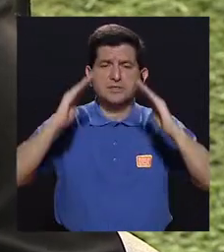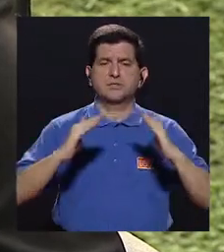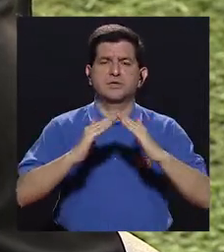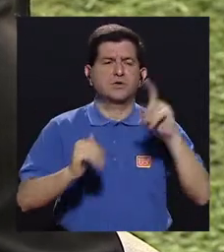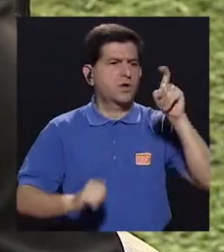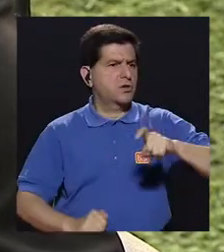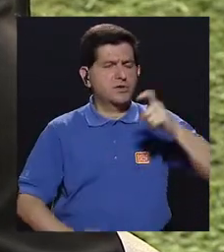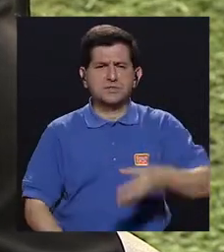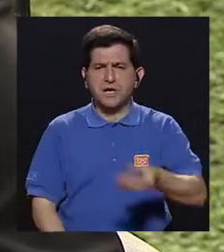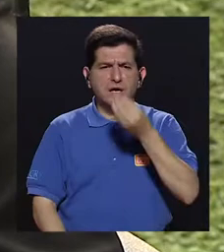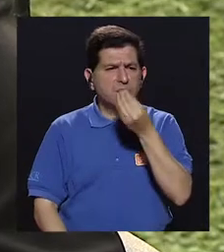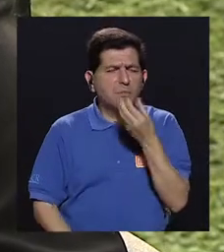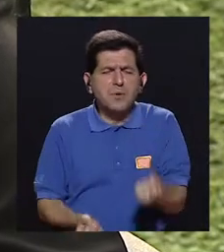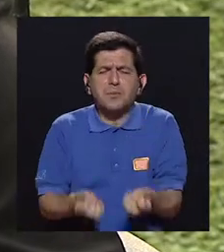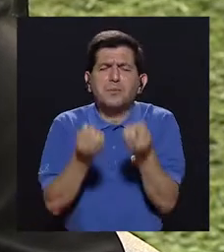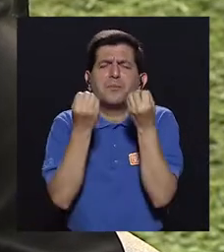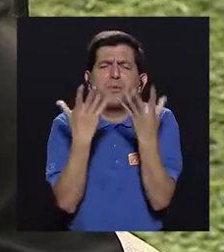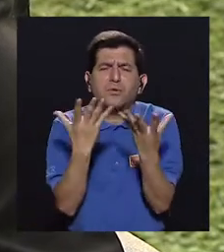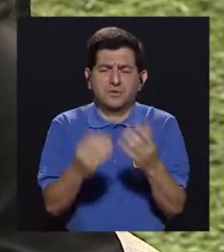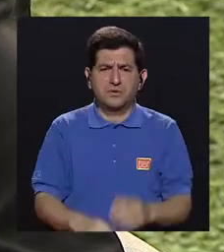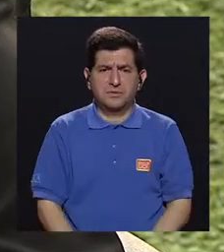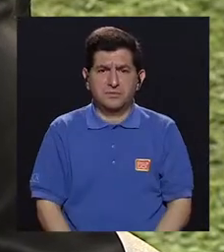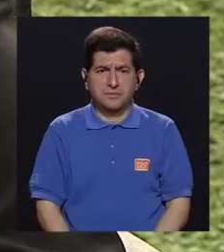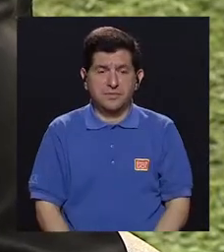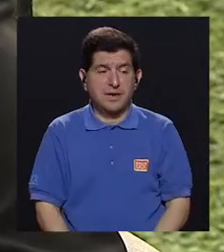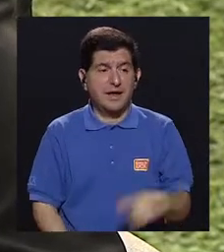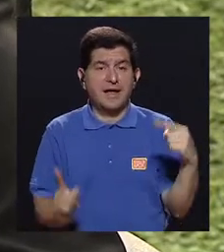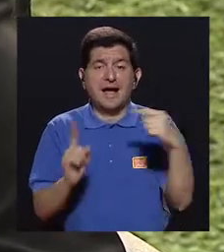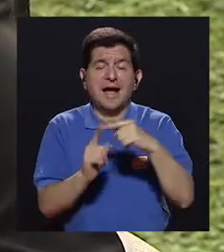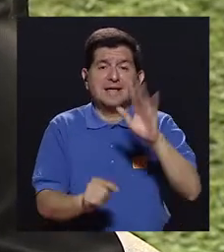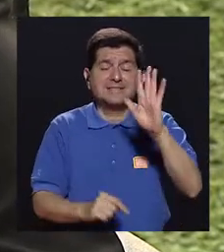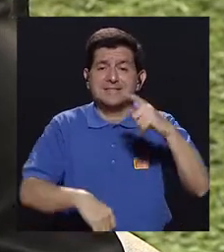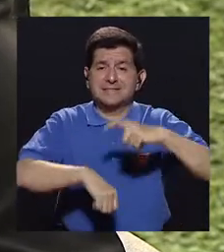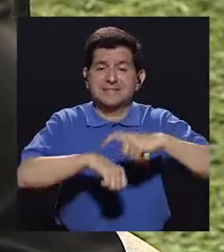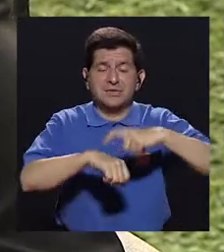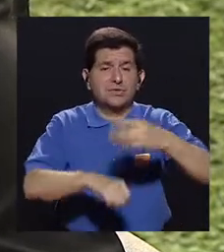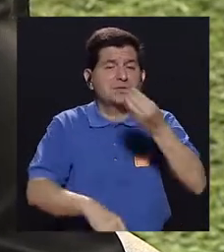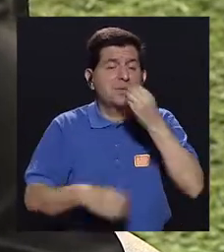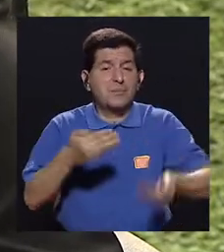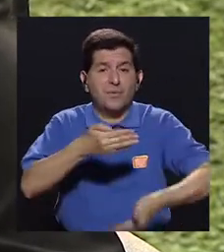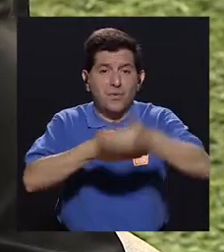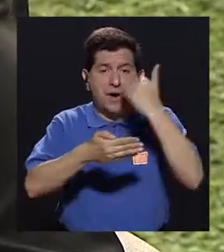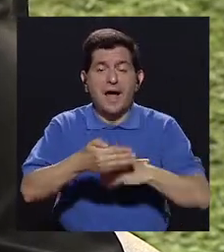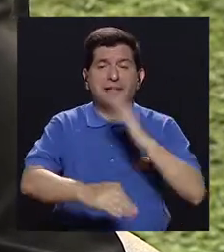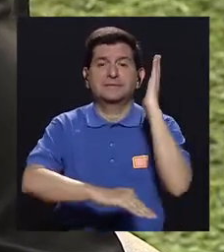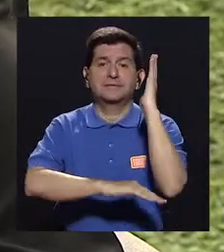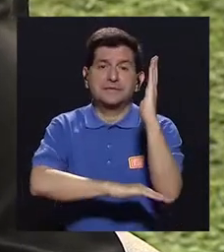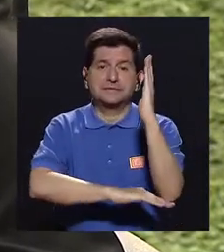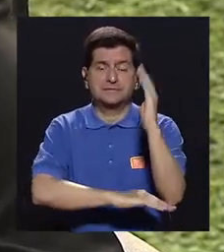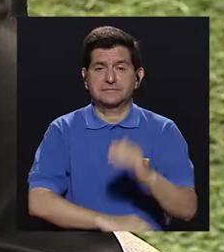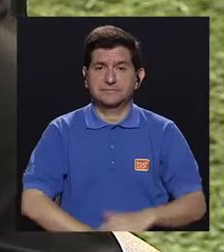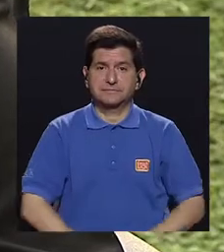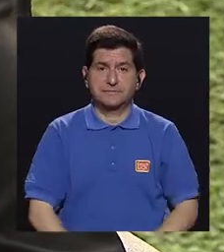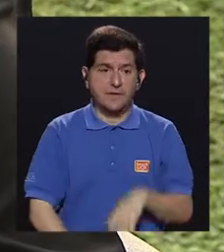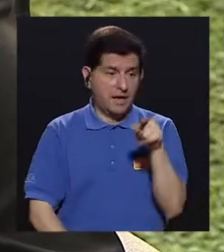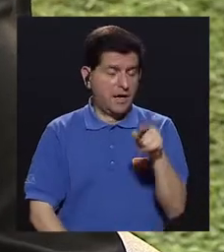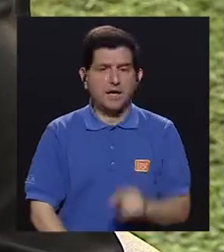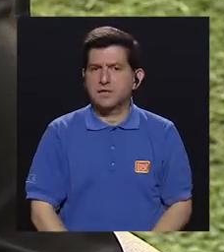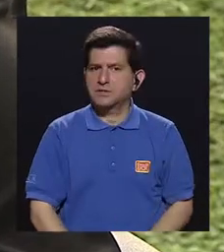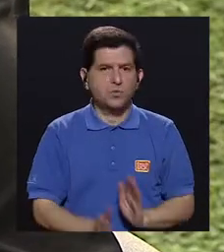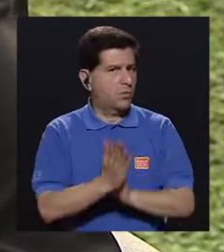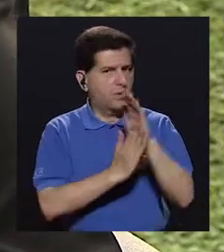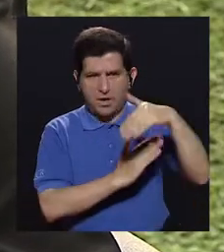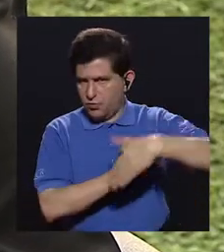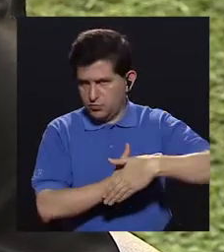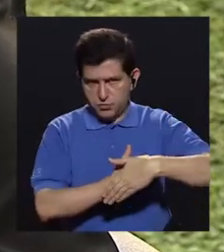no tendría por qué comer todo ese exceso. Hemos encontrado que realizan hasta cinco tiempos de comida antes del mediodía. Eso